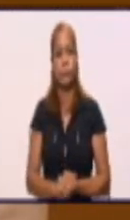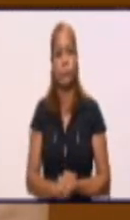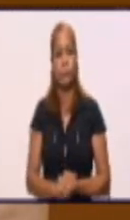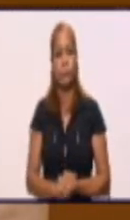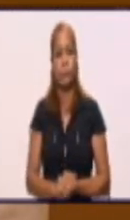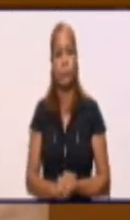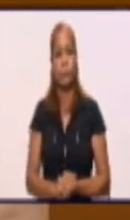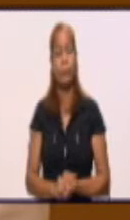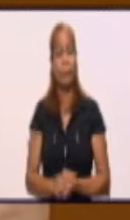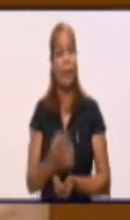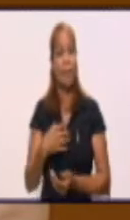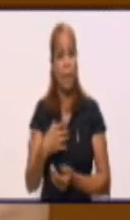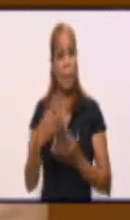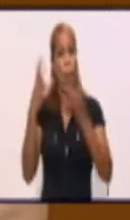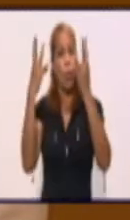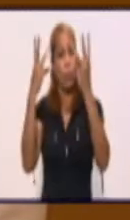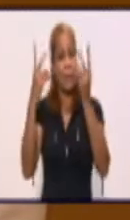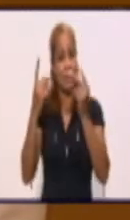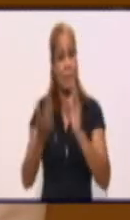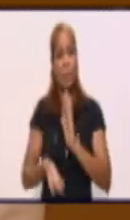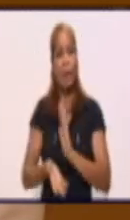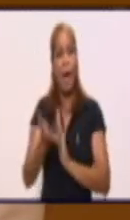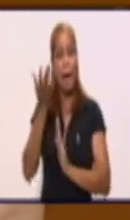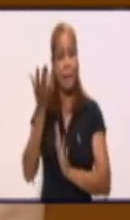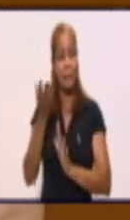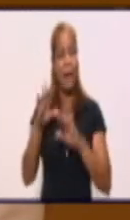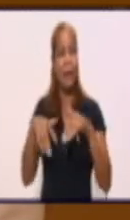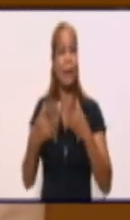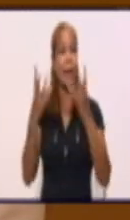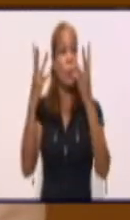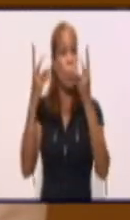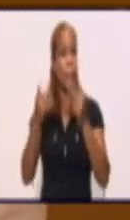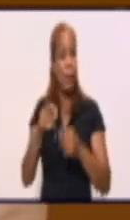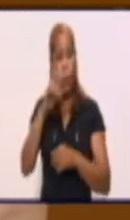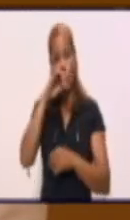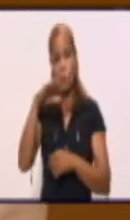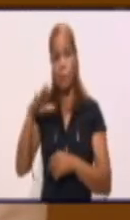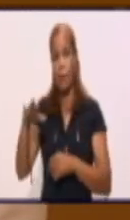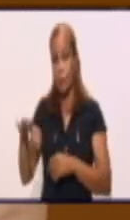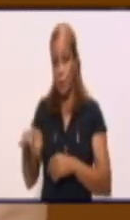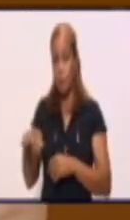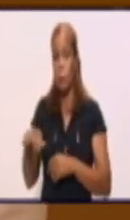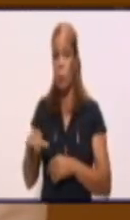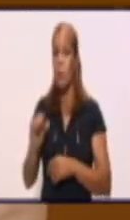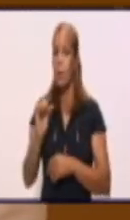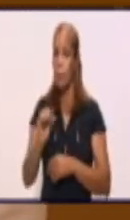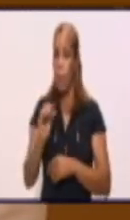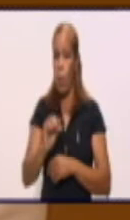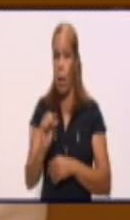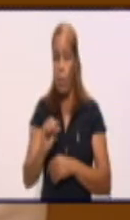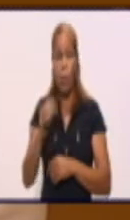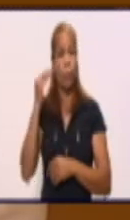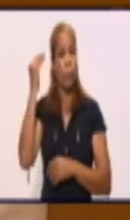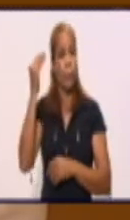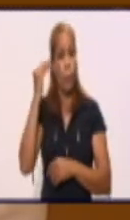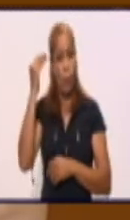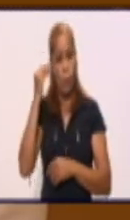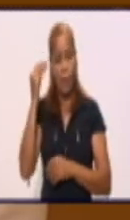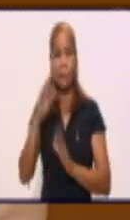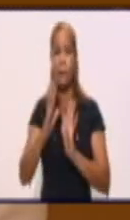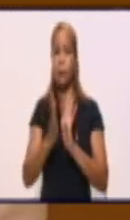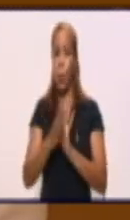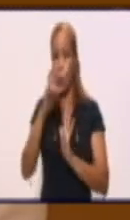Es decir, una cifra que va de manera ascendente, realmente preocupante. Esta cifra en la edad pediátrica.